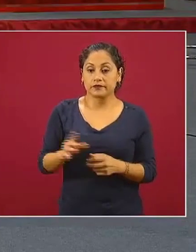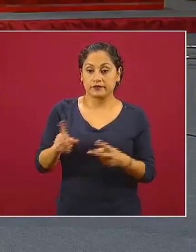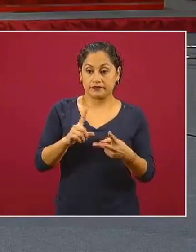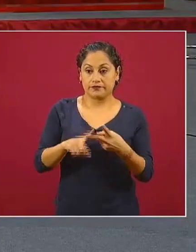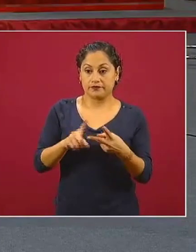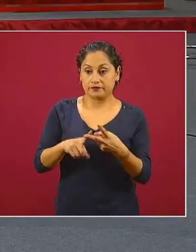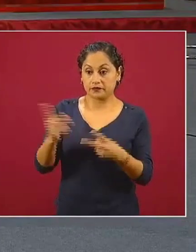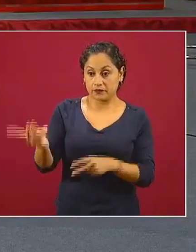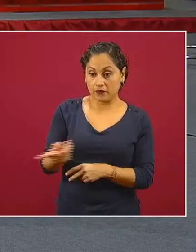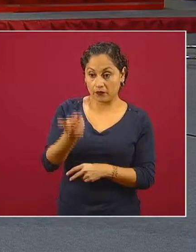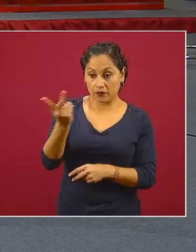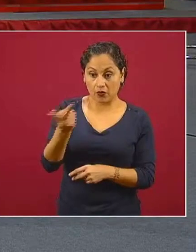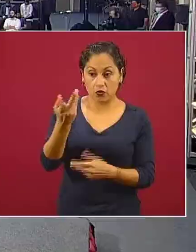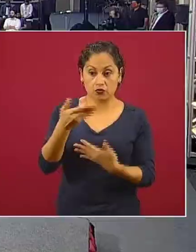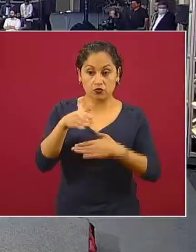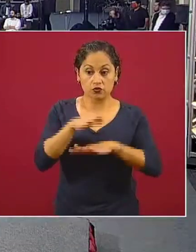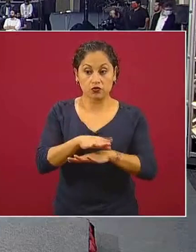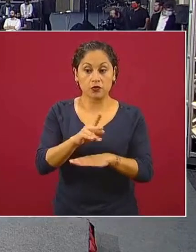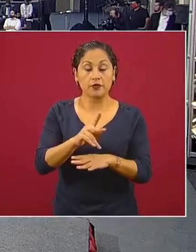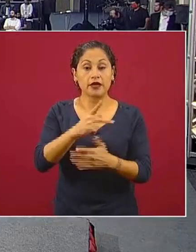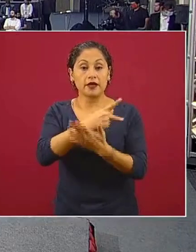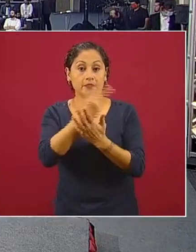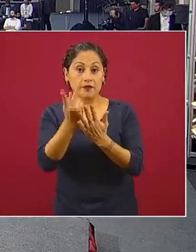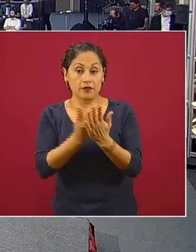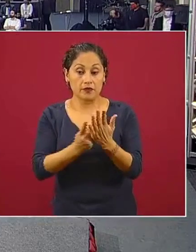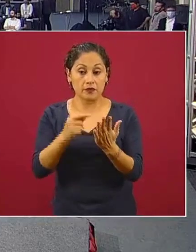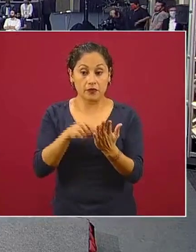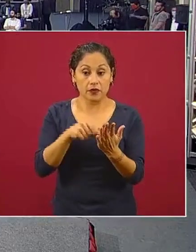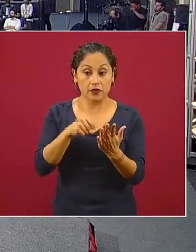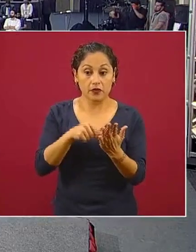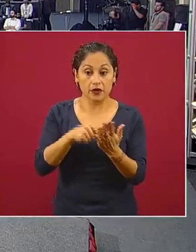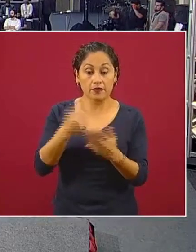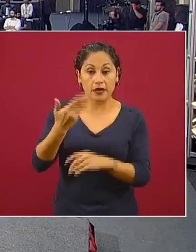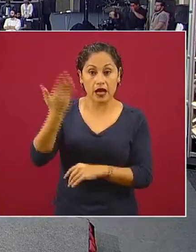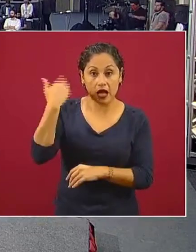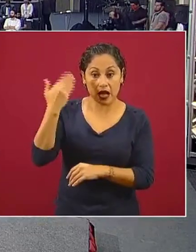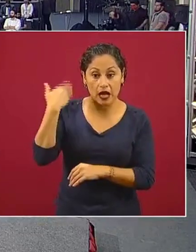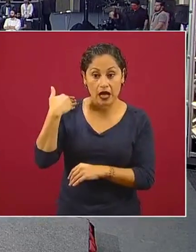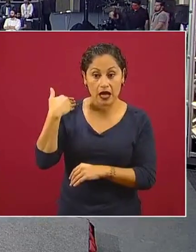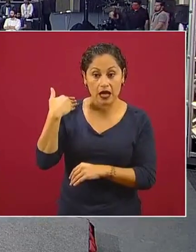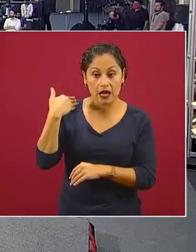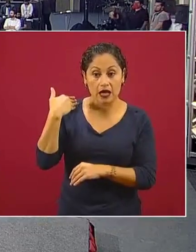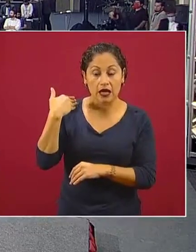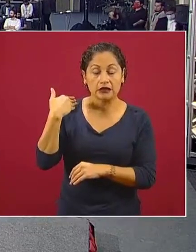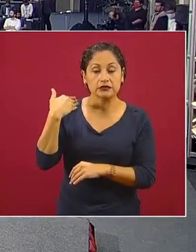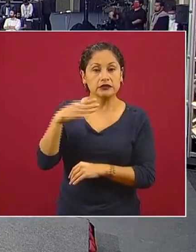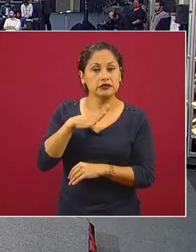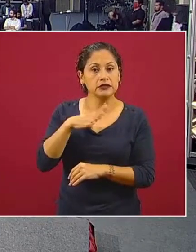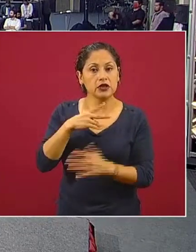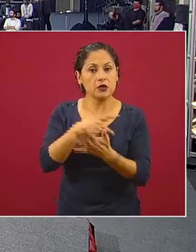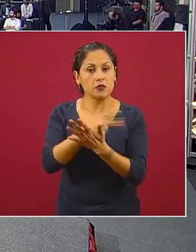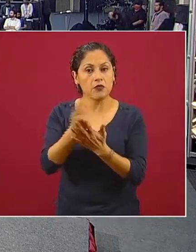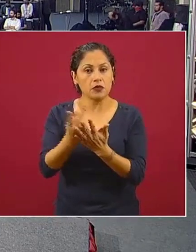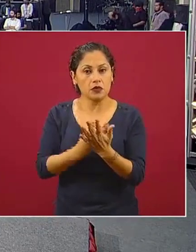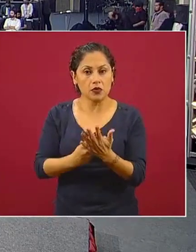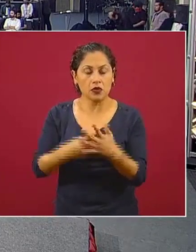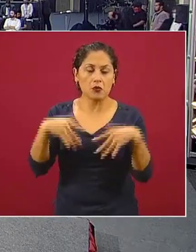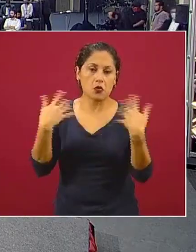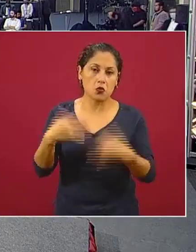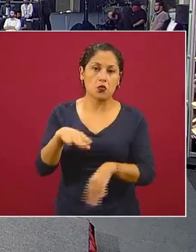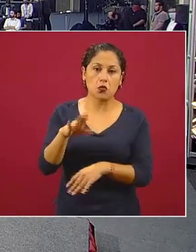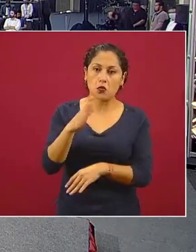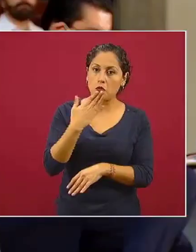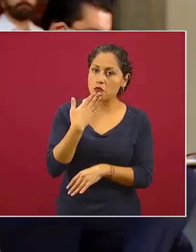a los programas que se estaban aplicando bueno anteriormente había un programa que era bastante bueno